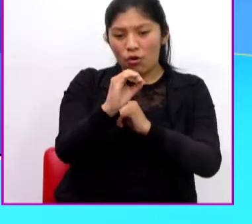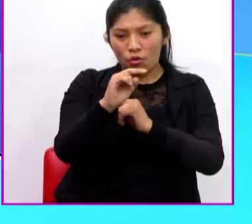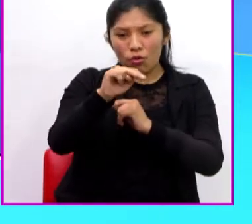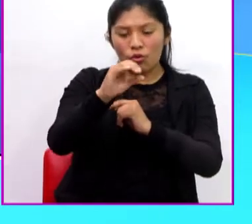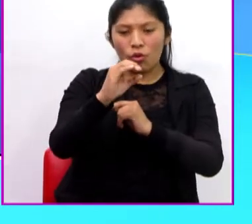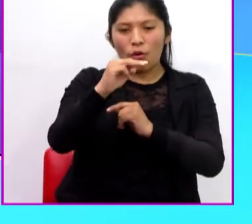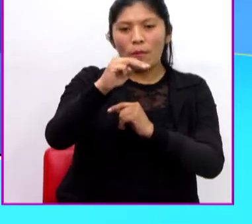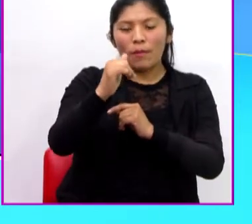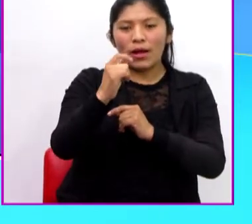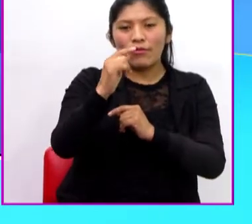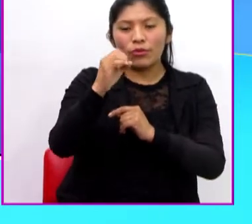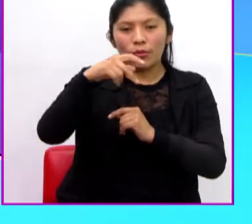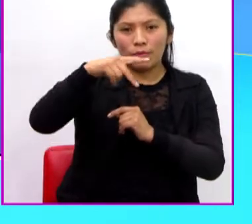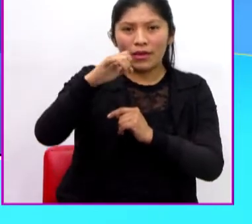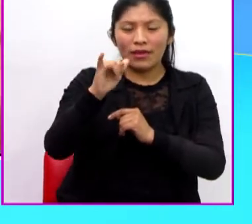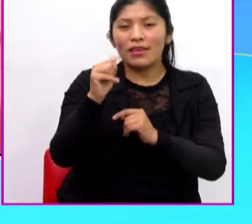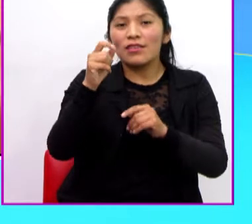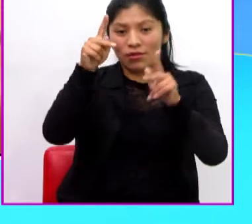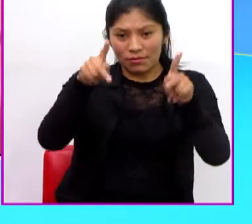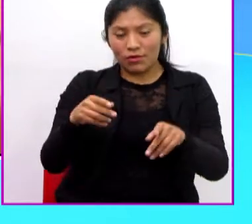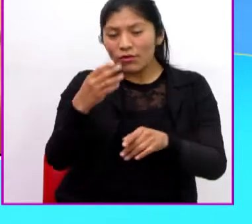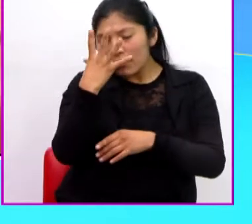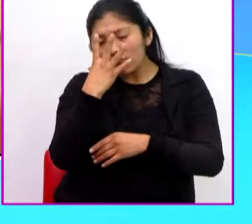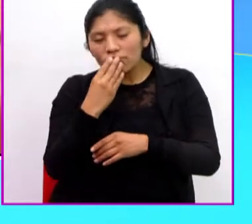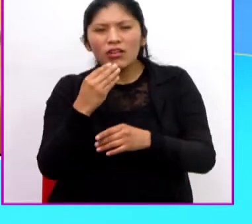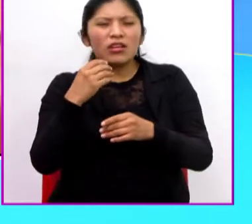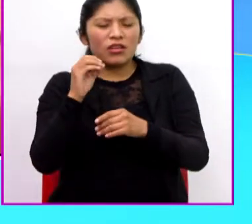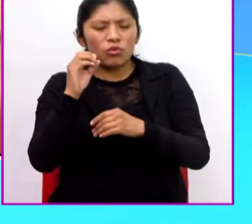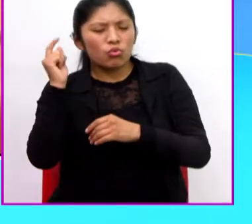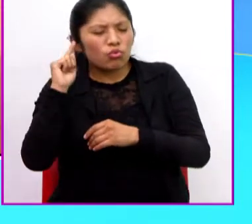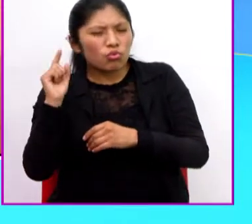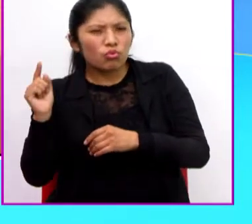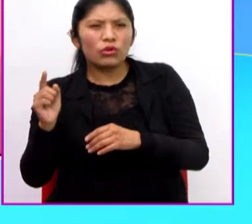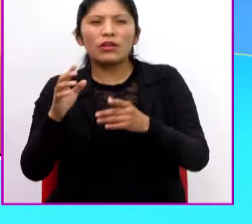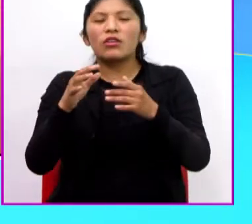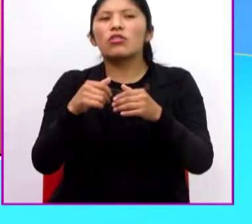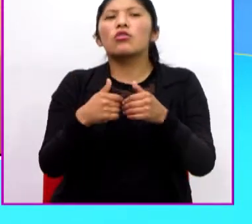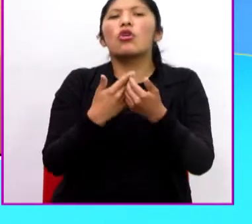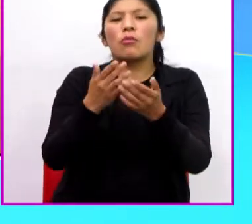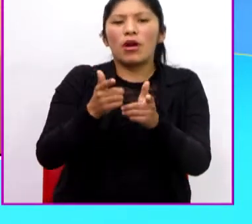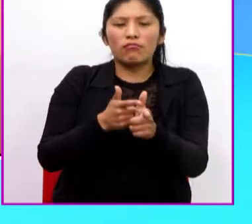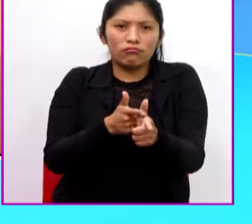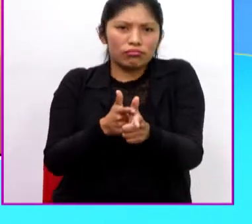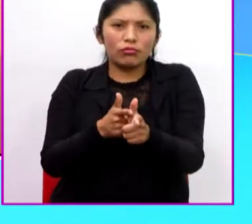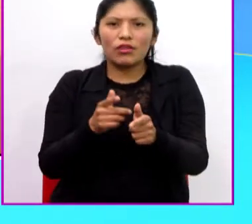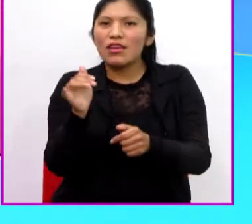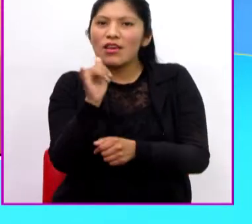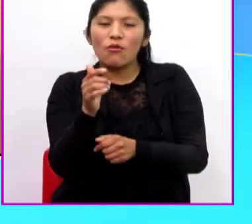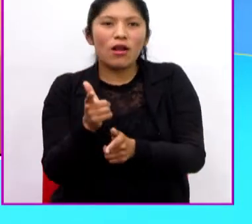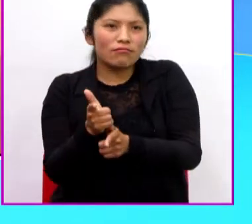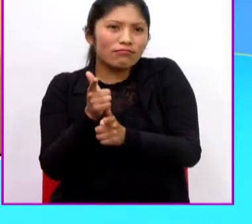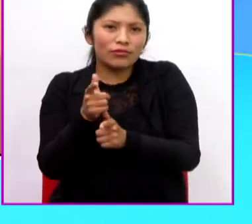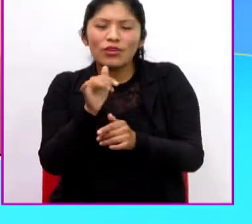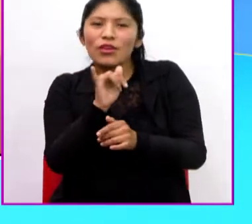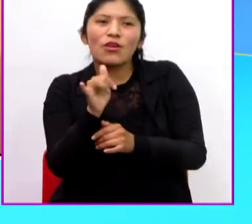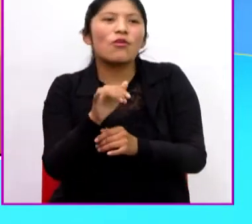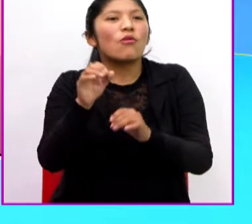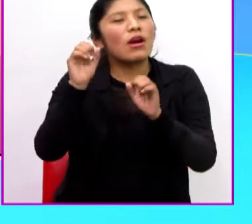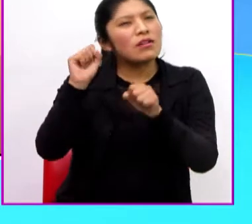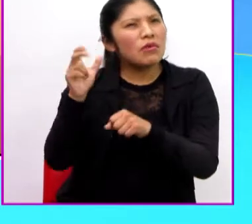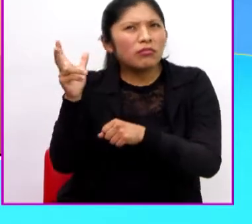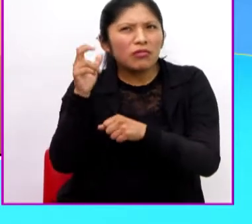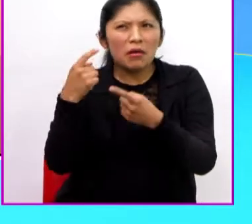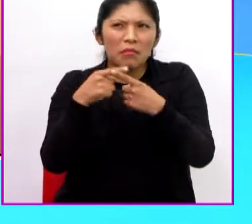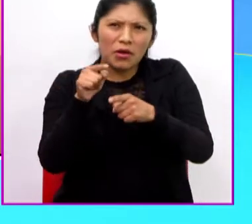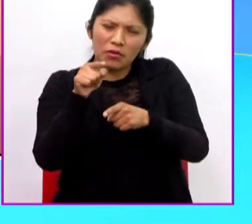es... ¿Cómo será la de una pistola? ¡Bang! ¡Bang! ¡Bang! ¡Bang! Pero eso es